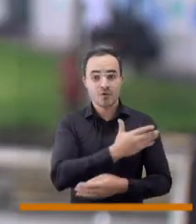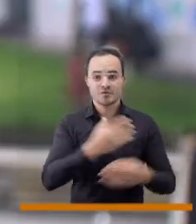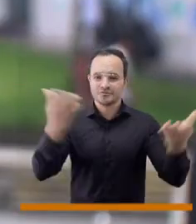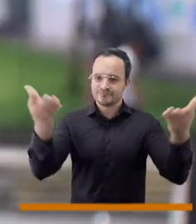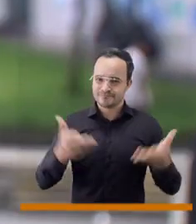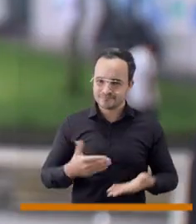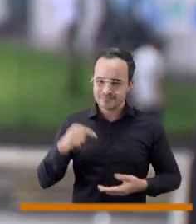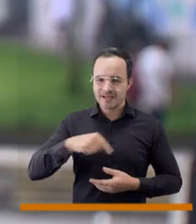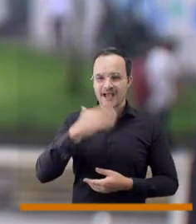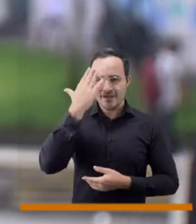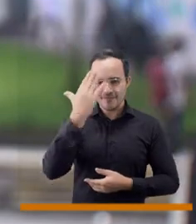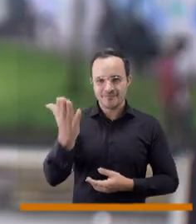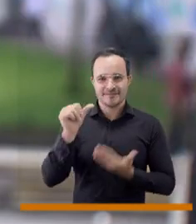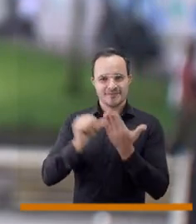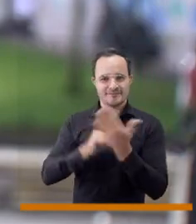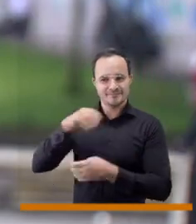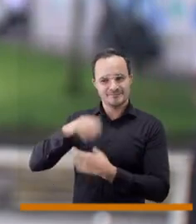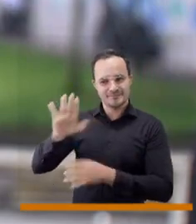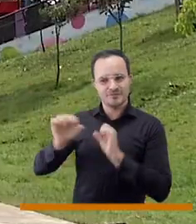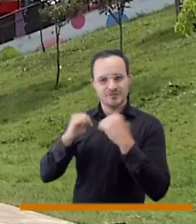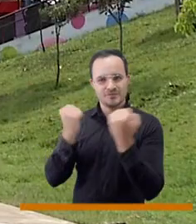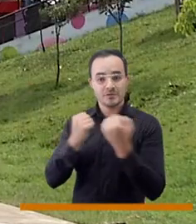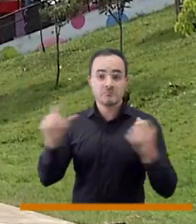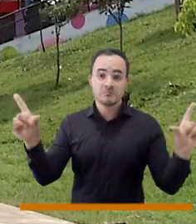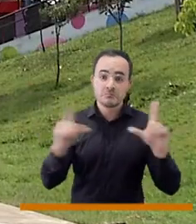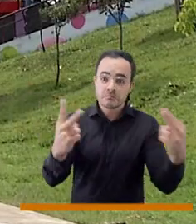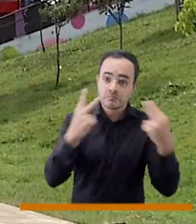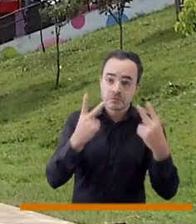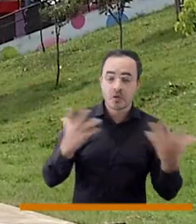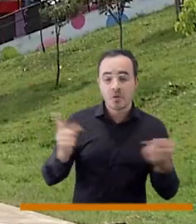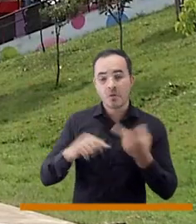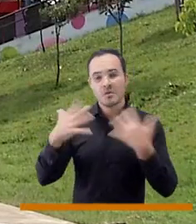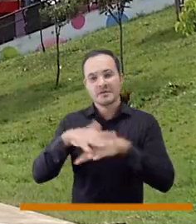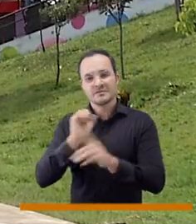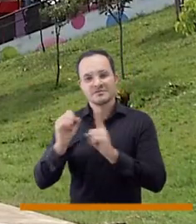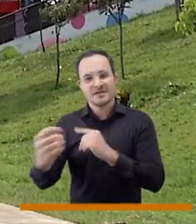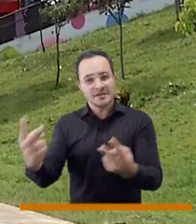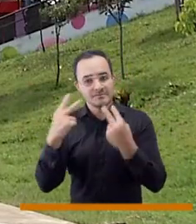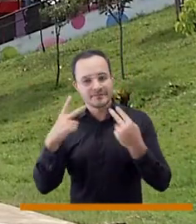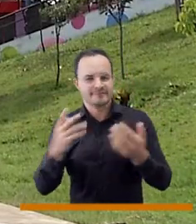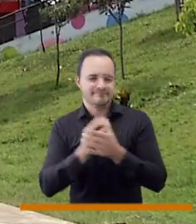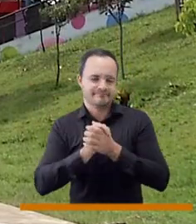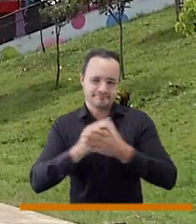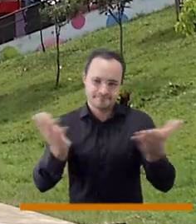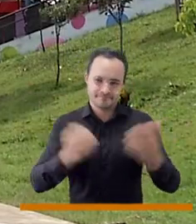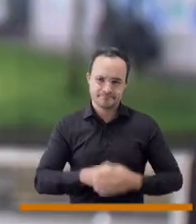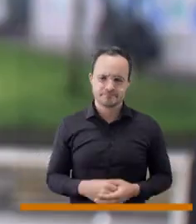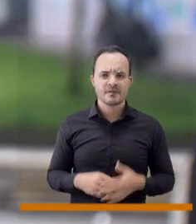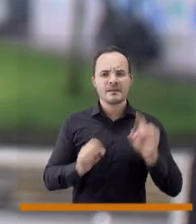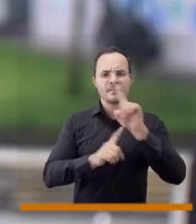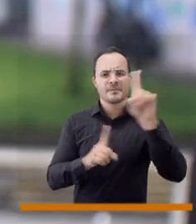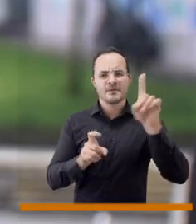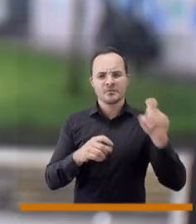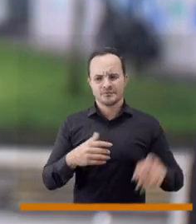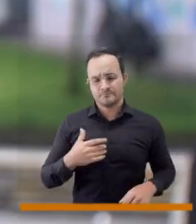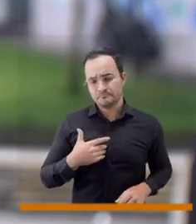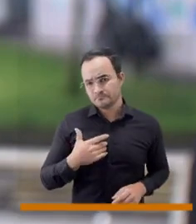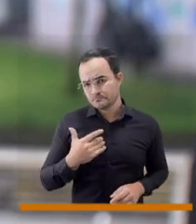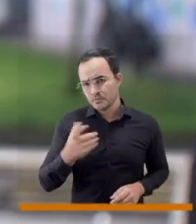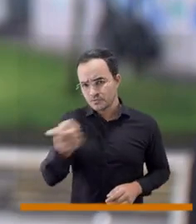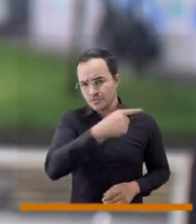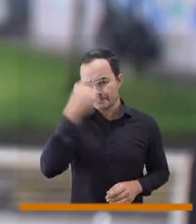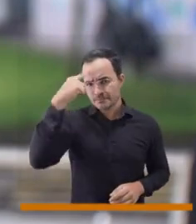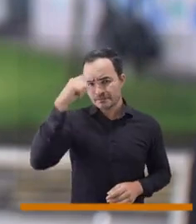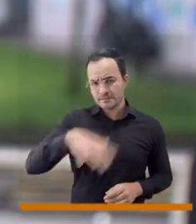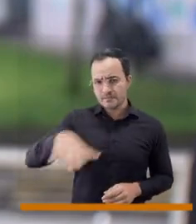y bienvenidos a su espacio de Frente a la Gente, a nuestros televidentes y también a los que nos siguen en nuestras redes sociales. La pregunta de la semana